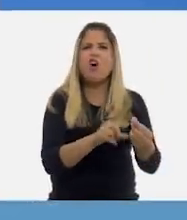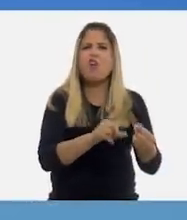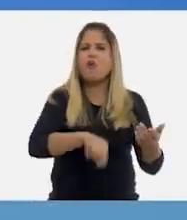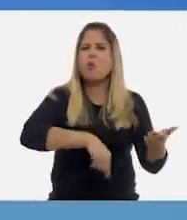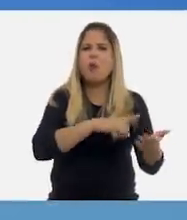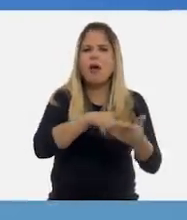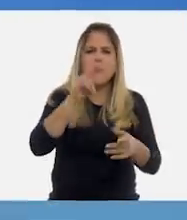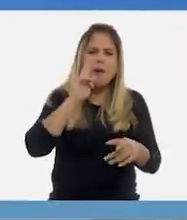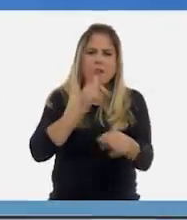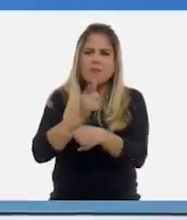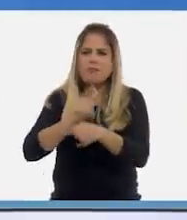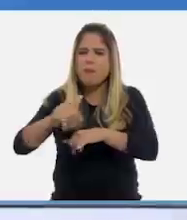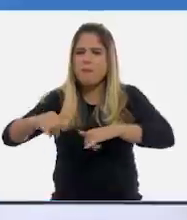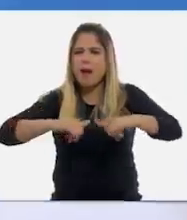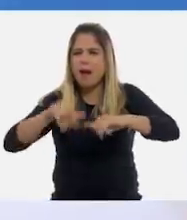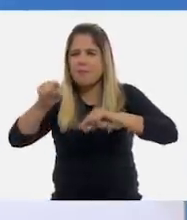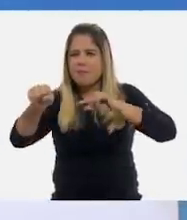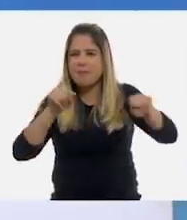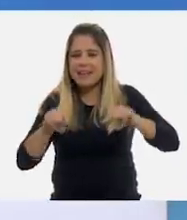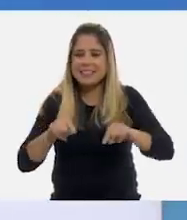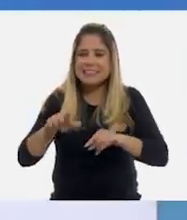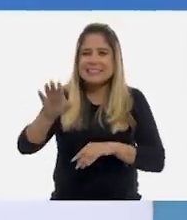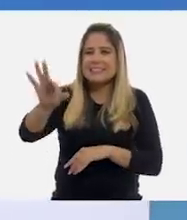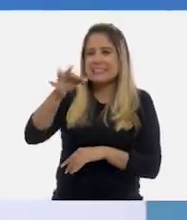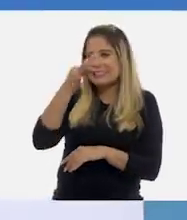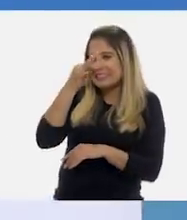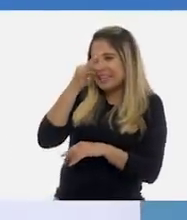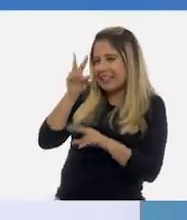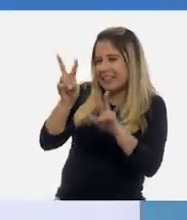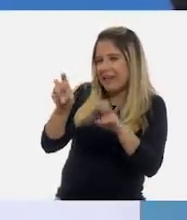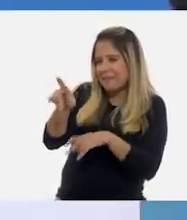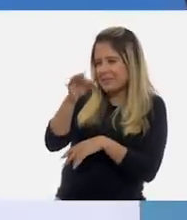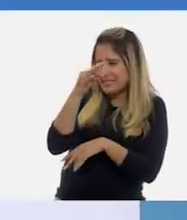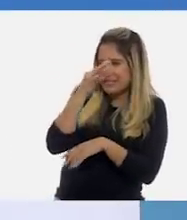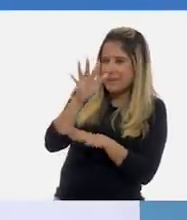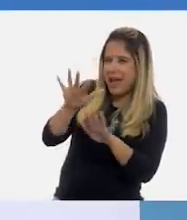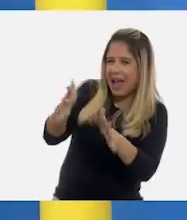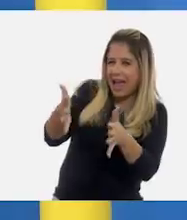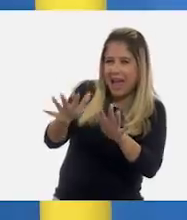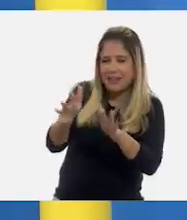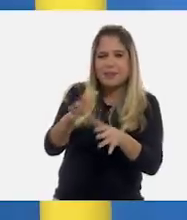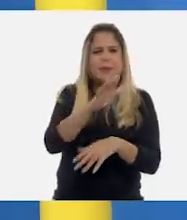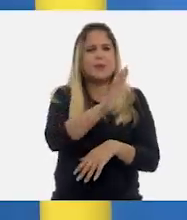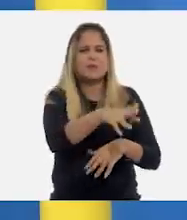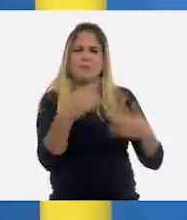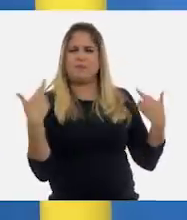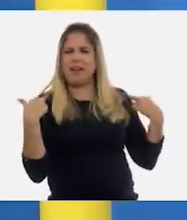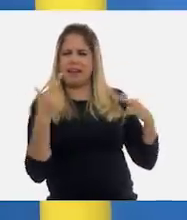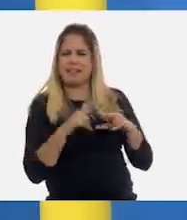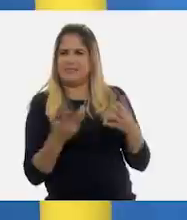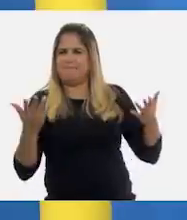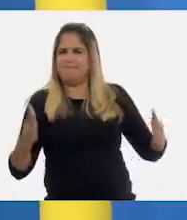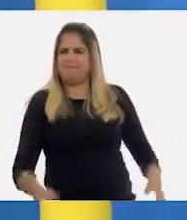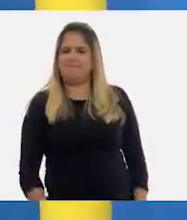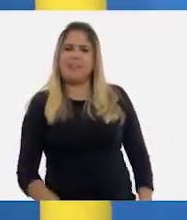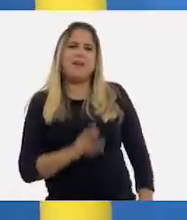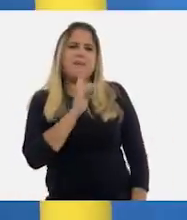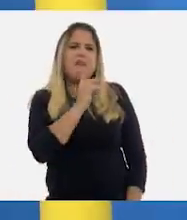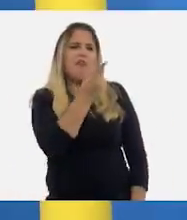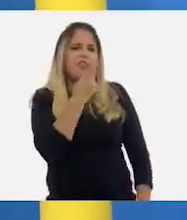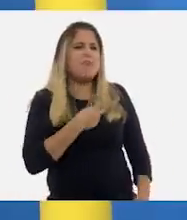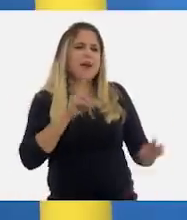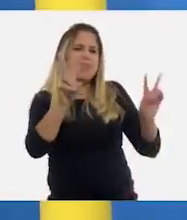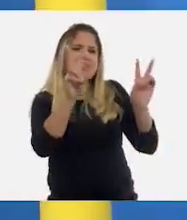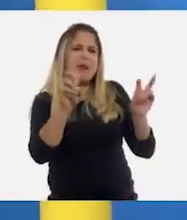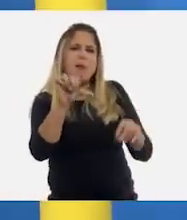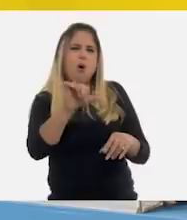el mapa? Cerca, cerca. A ver, maestra, entonces, bueno, ya, díganos, ¿cuál va a ser el